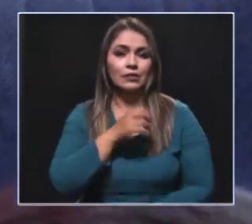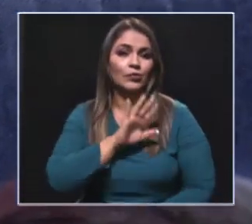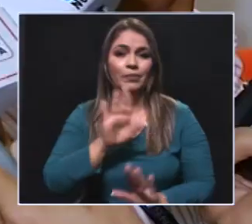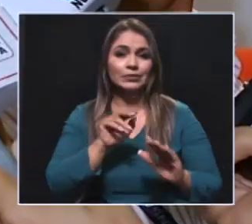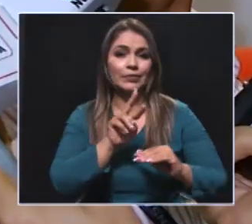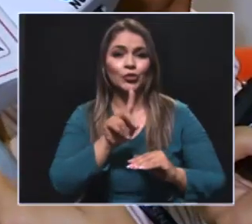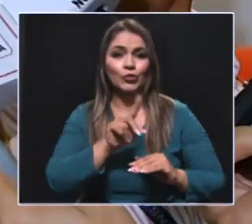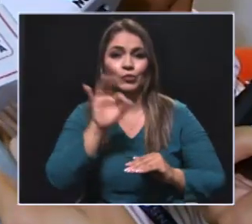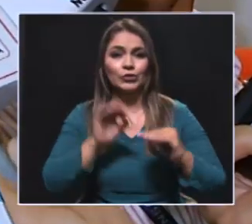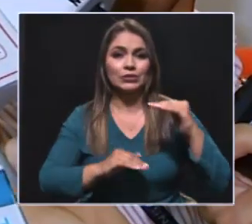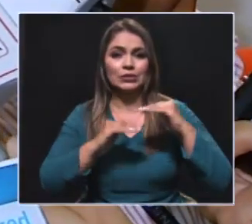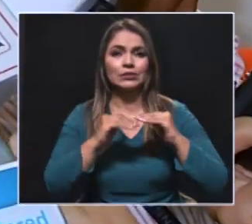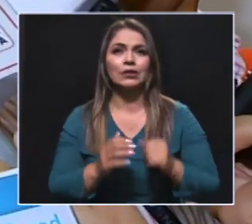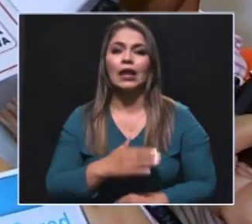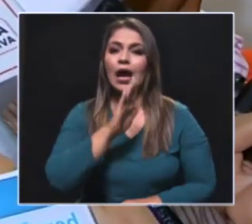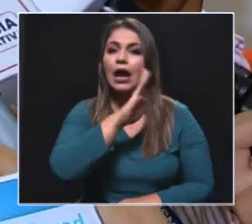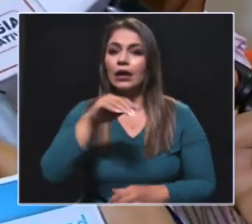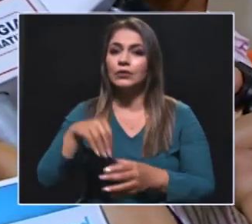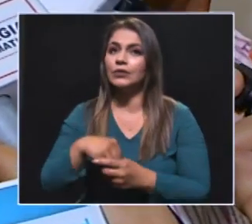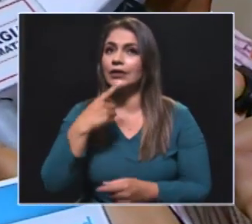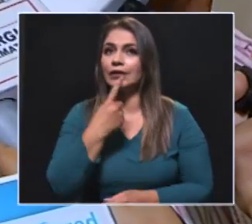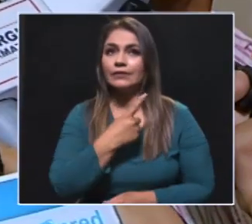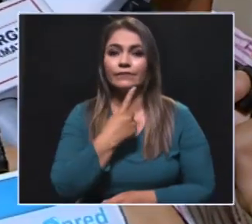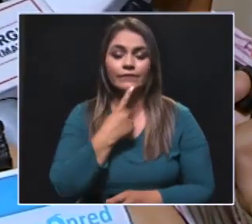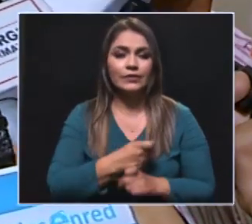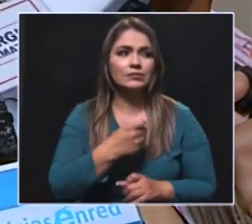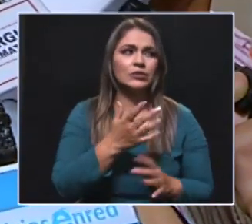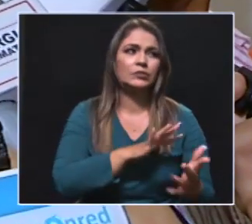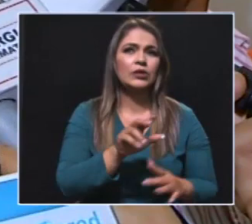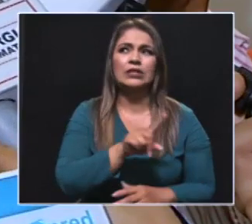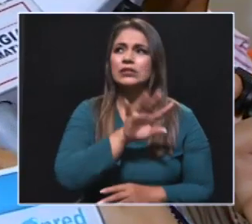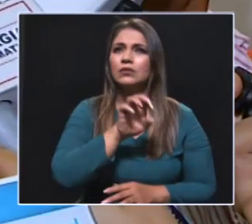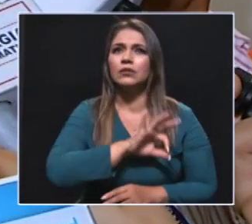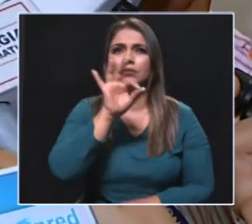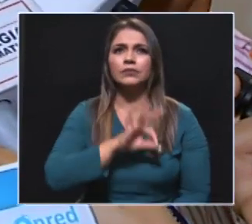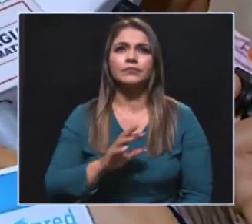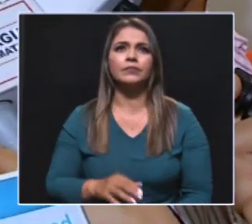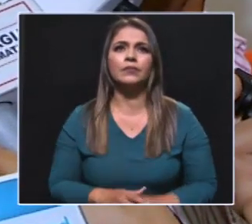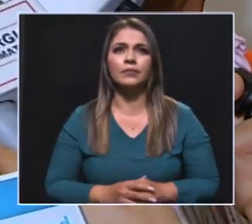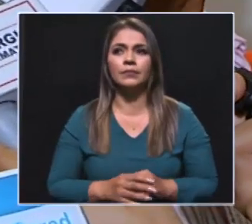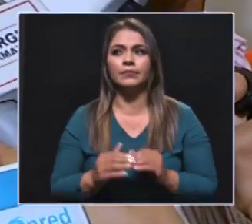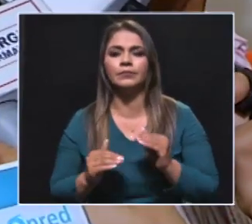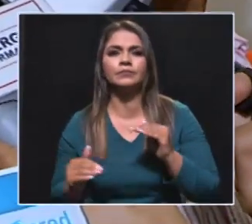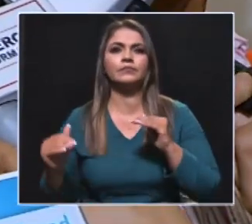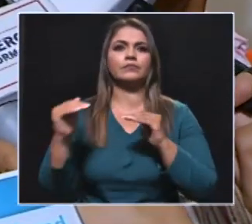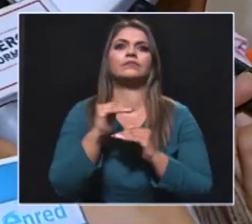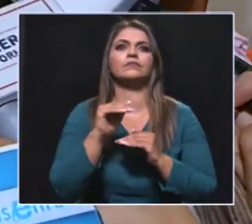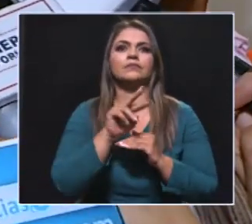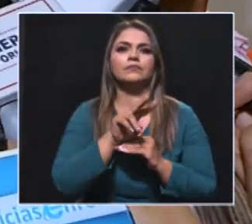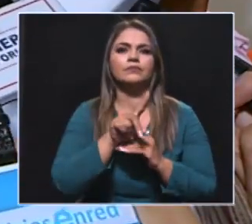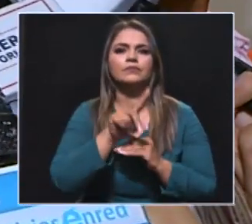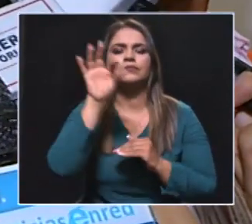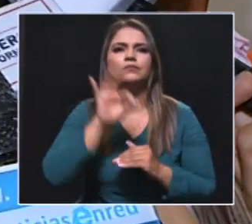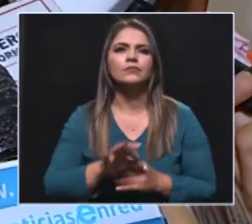súper difícil en Antioquia superar la brecha, nos quedamos en el 19% aproximadamente. Alcanzamos al 21% de concejalas